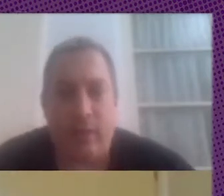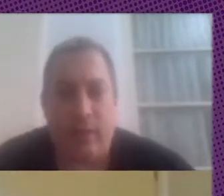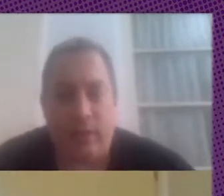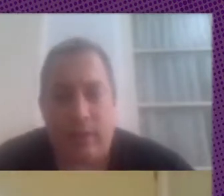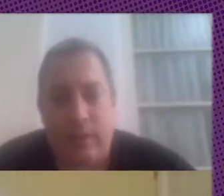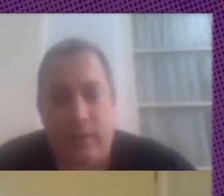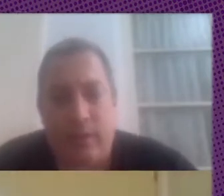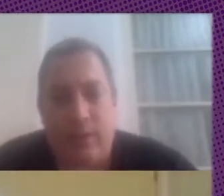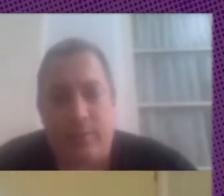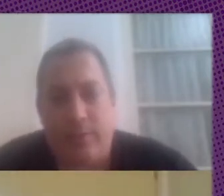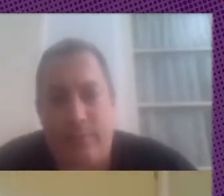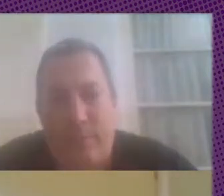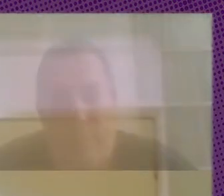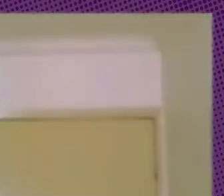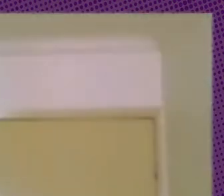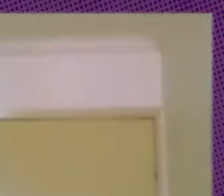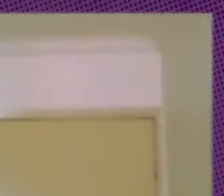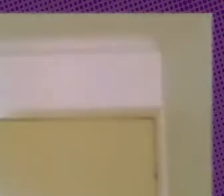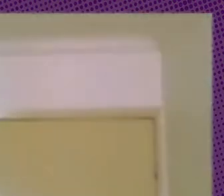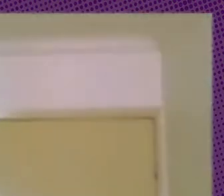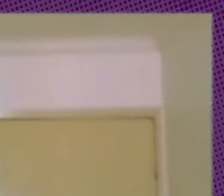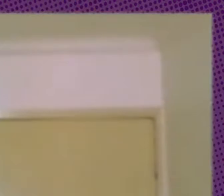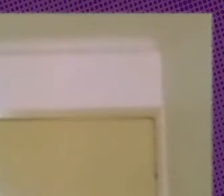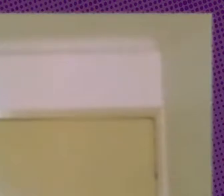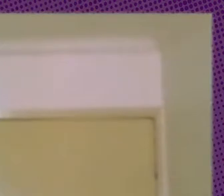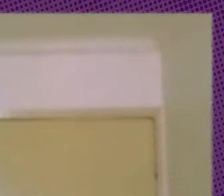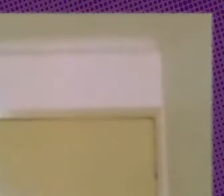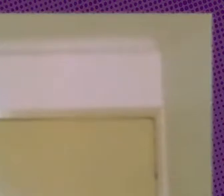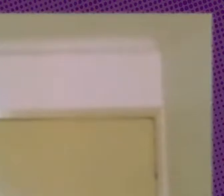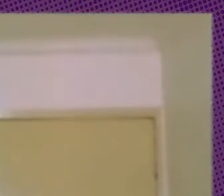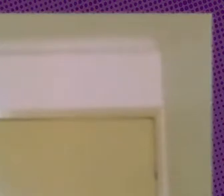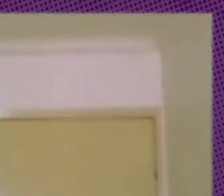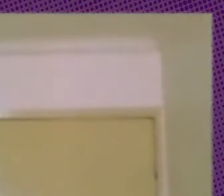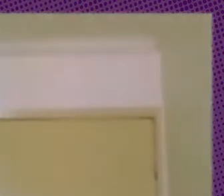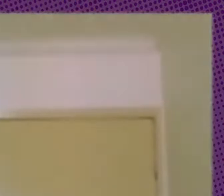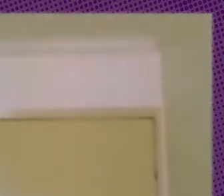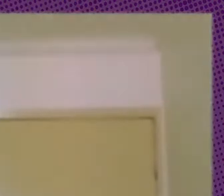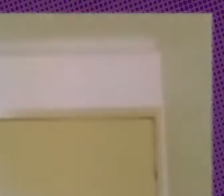liberaron la instalación de Windows 10 incluso sin nosotros saber qué